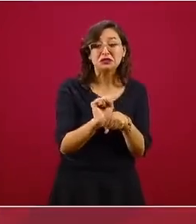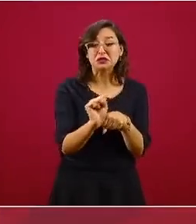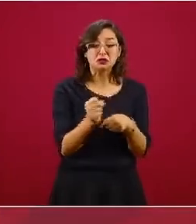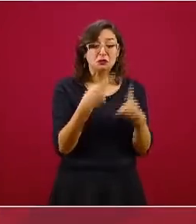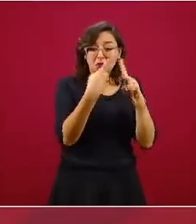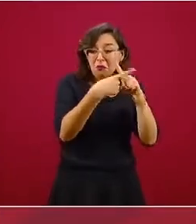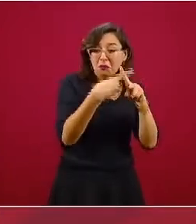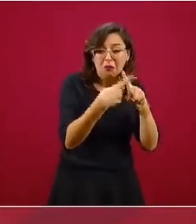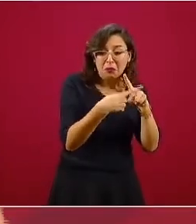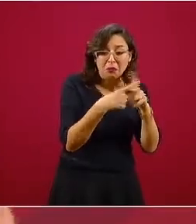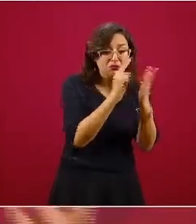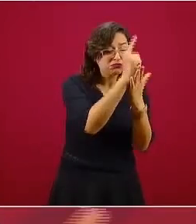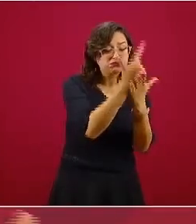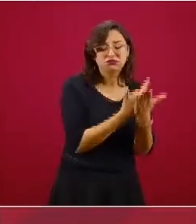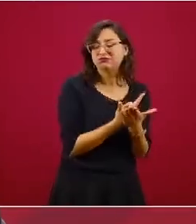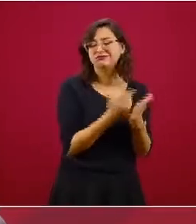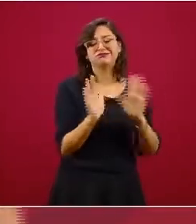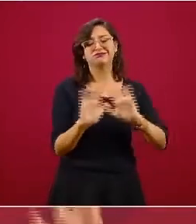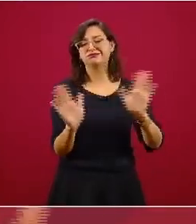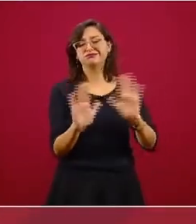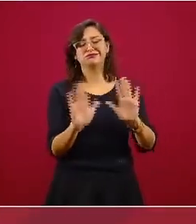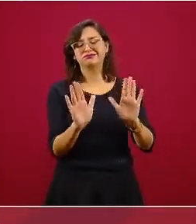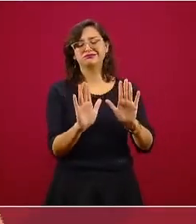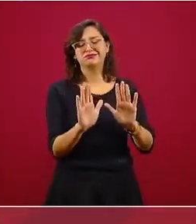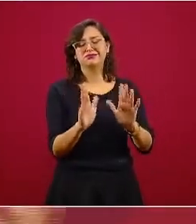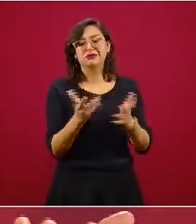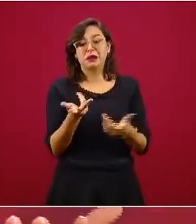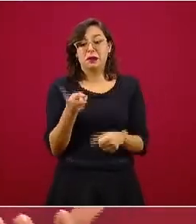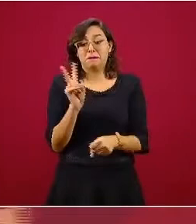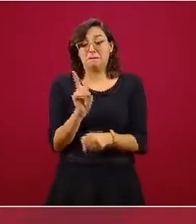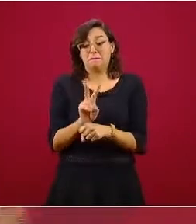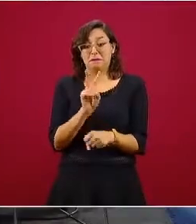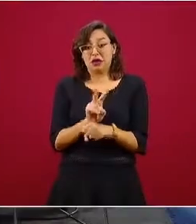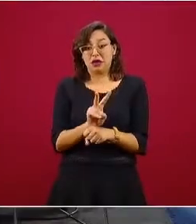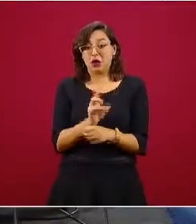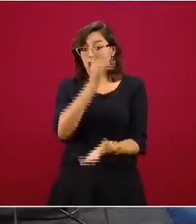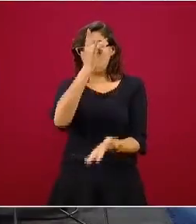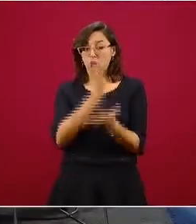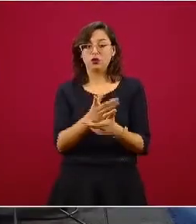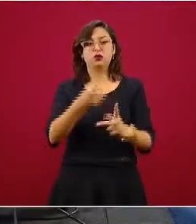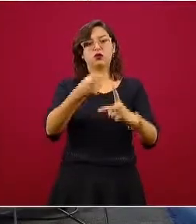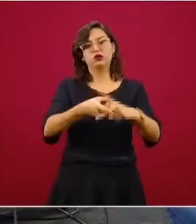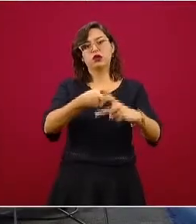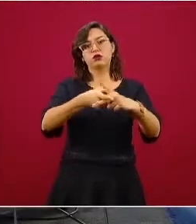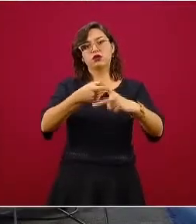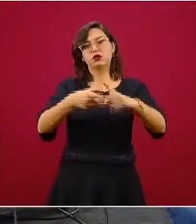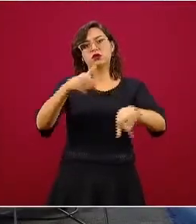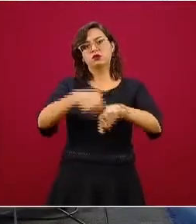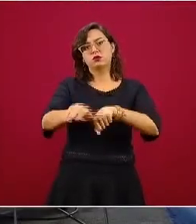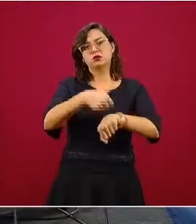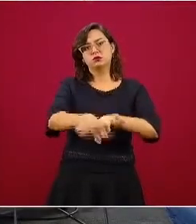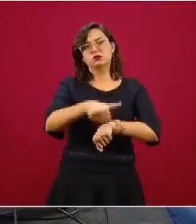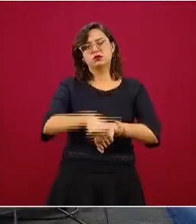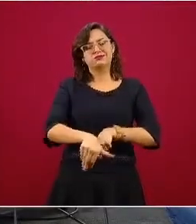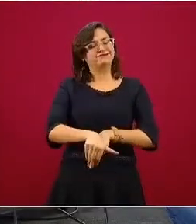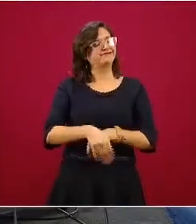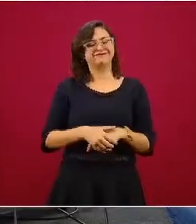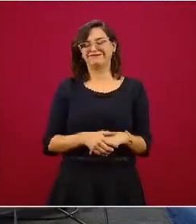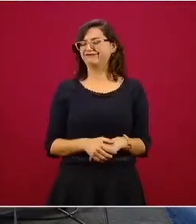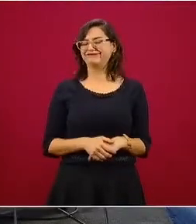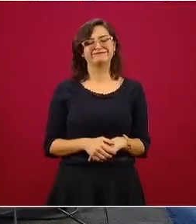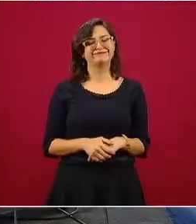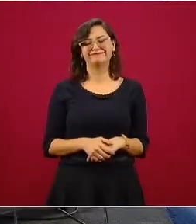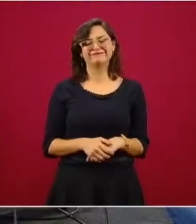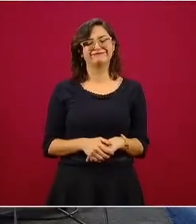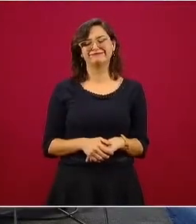contabilizarlos. La vigilancia epidemiológica es mucho más que contar y que tener números. Nos queda claro